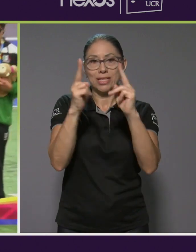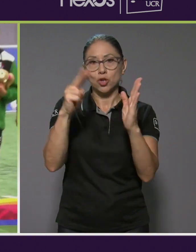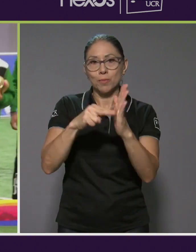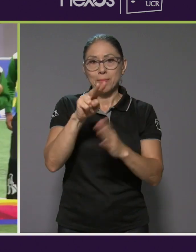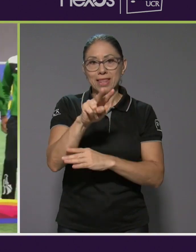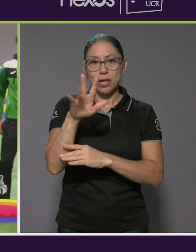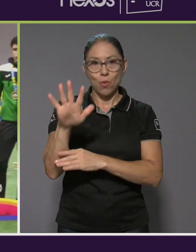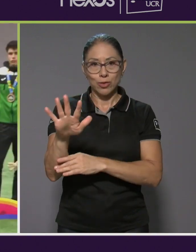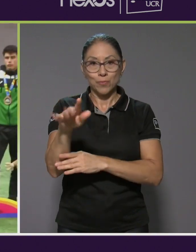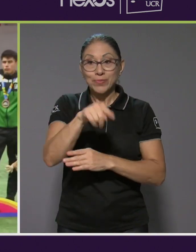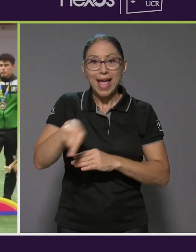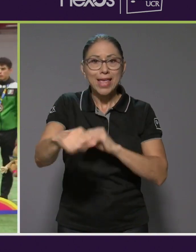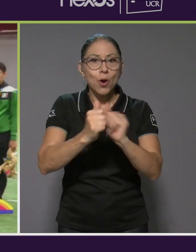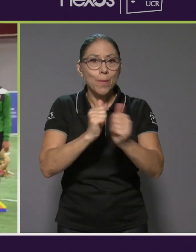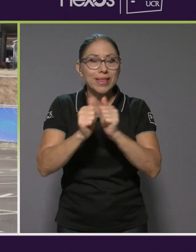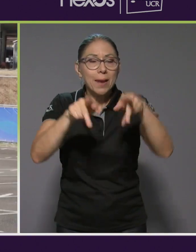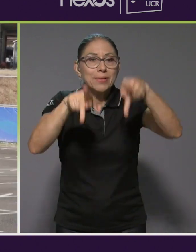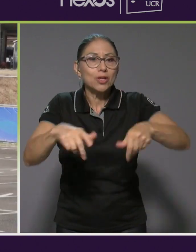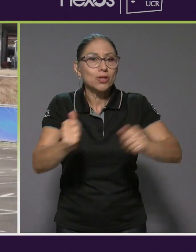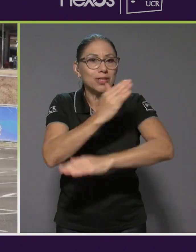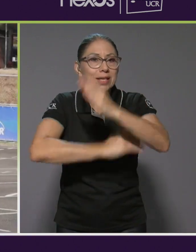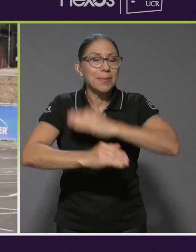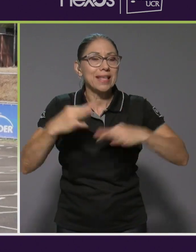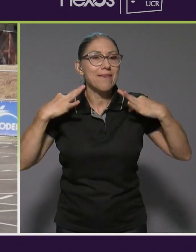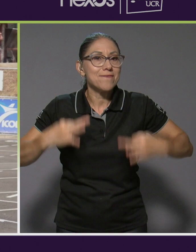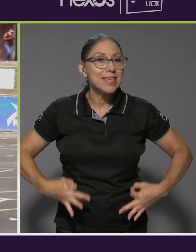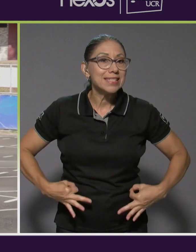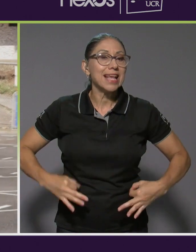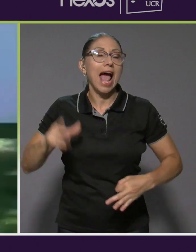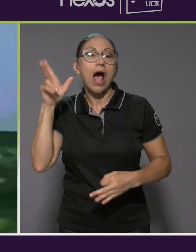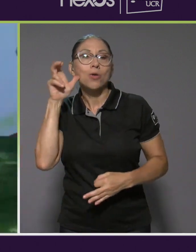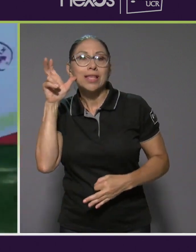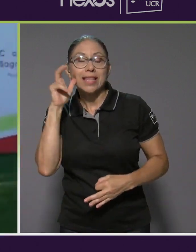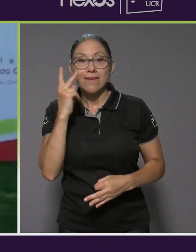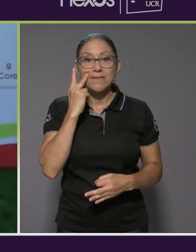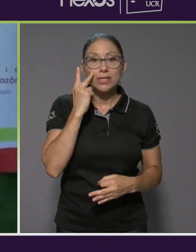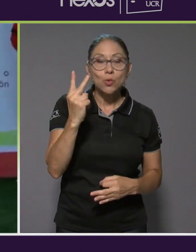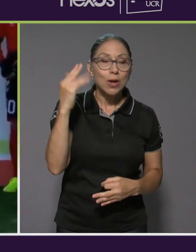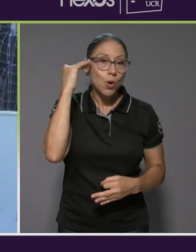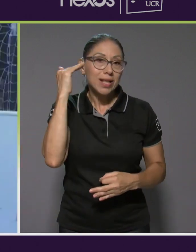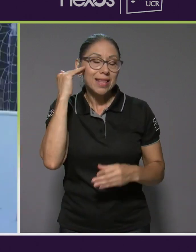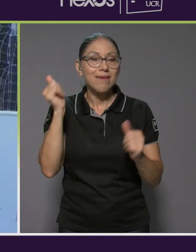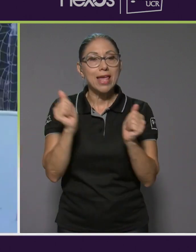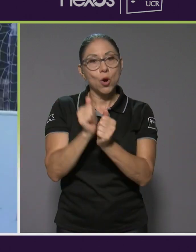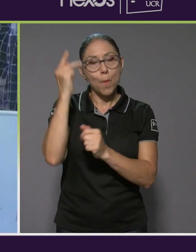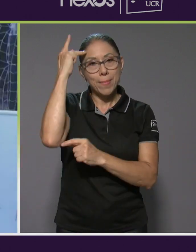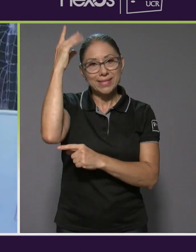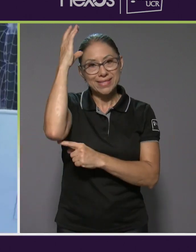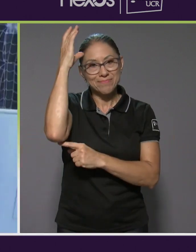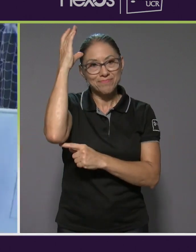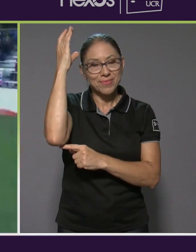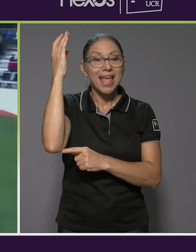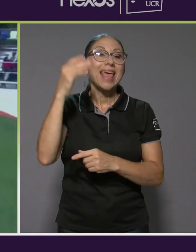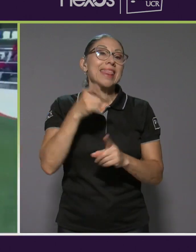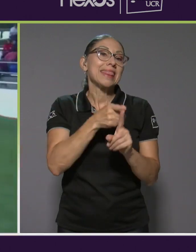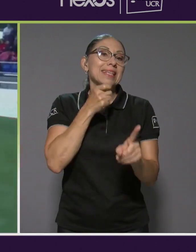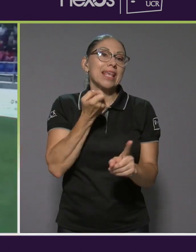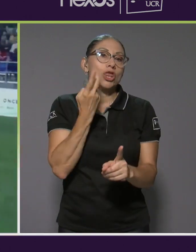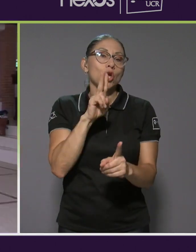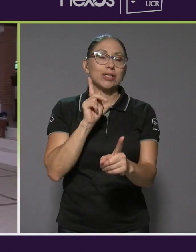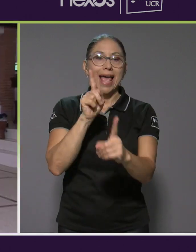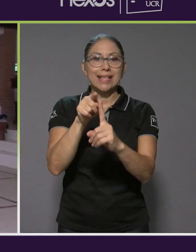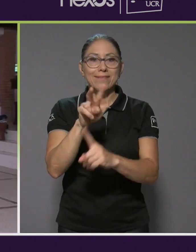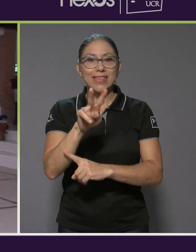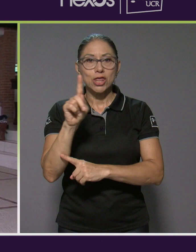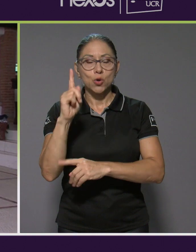competirán atletas con discapacidad física, auditiva, visual, cognitiva y con parálisis cerebral entre los 12 y los 21 años